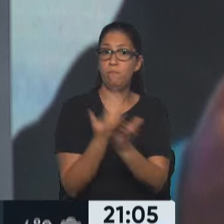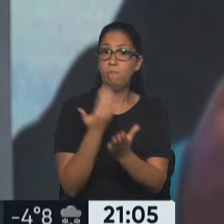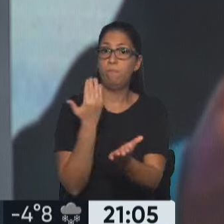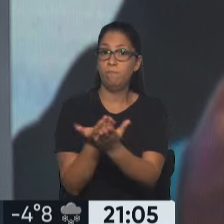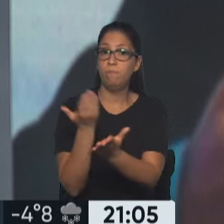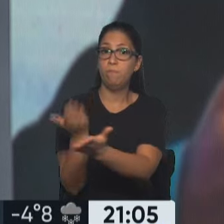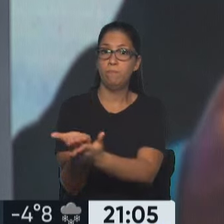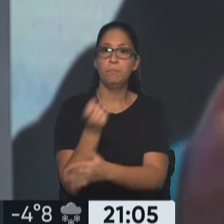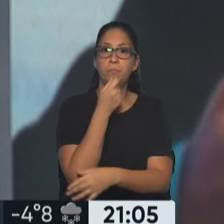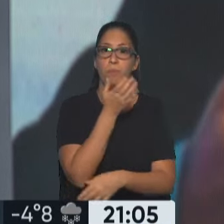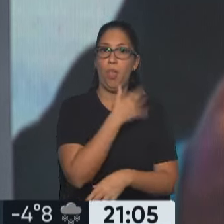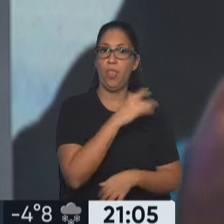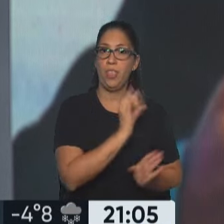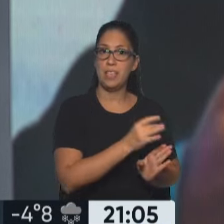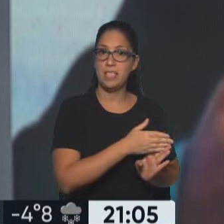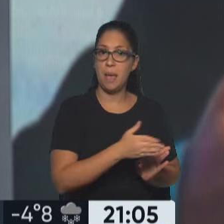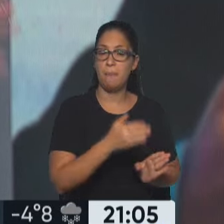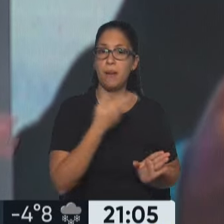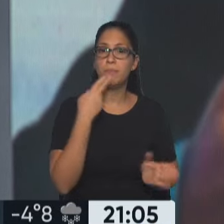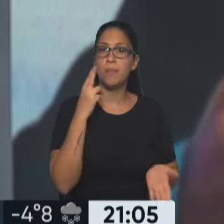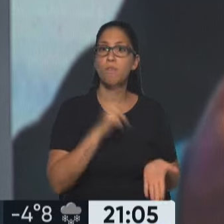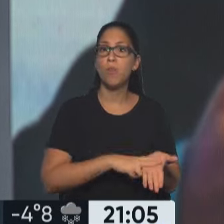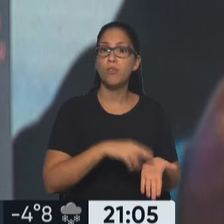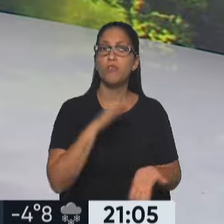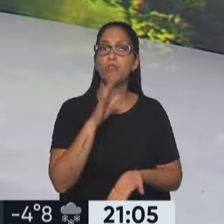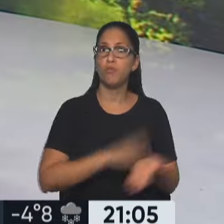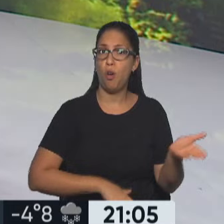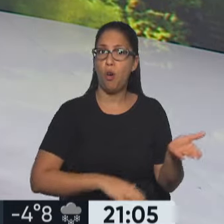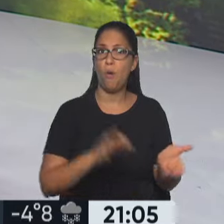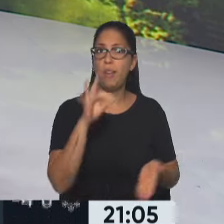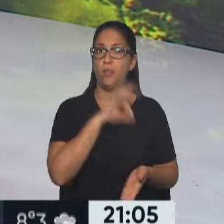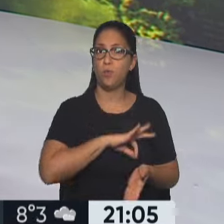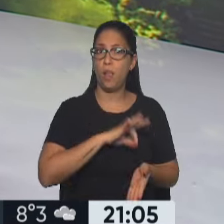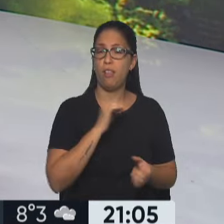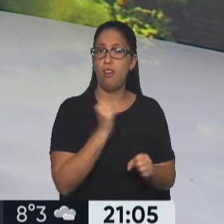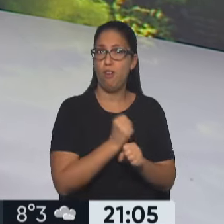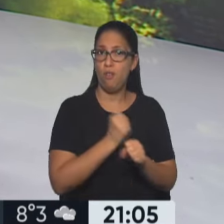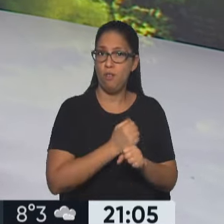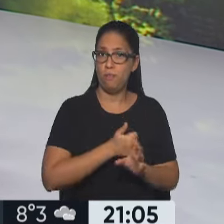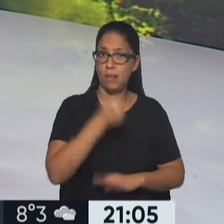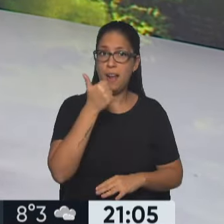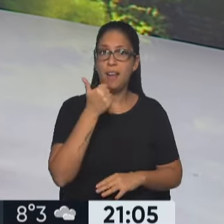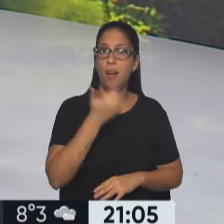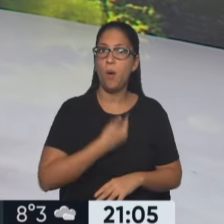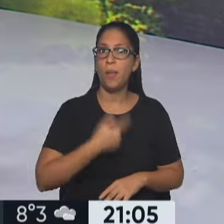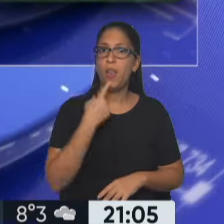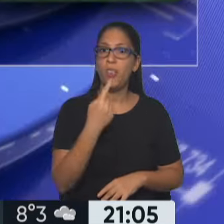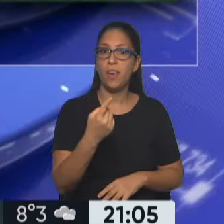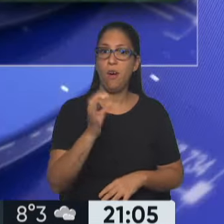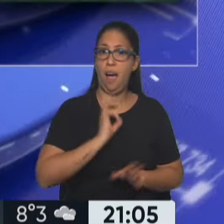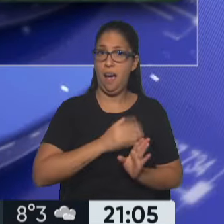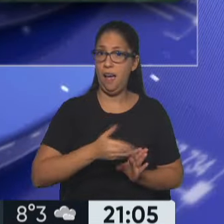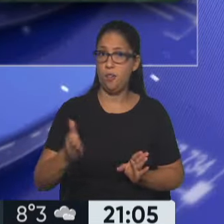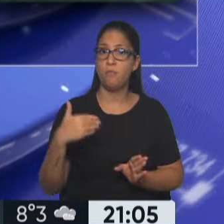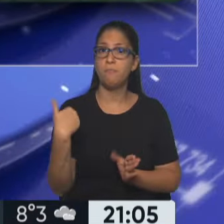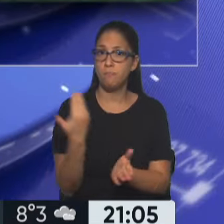en diciembre, cuando fue el impuesto sobre los ingresos personales, ganancias, el gobierno adelantó que este año iba